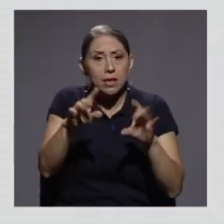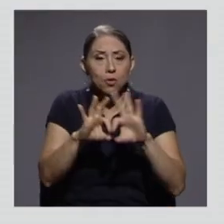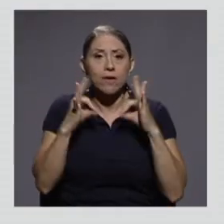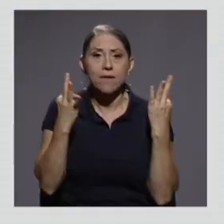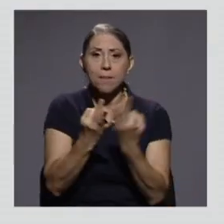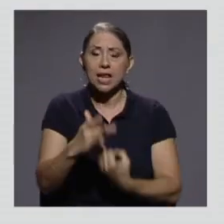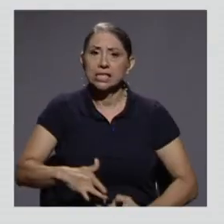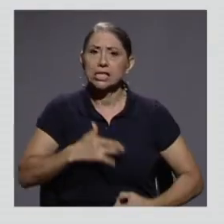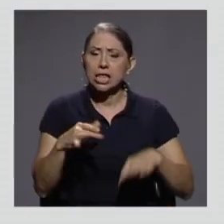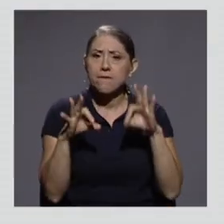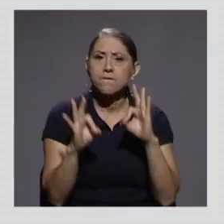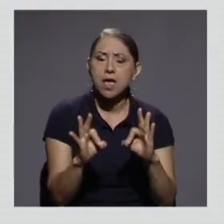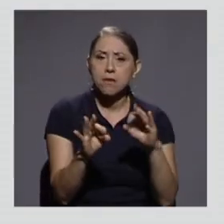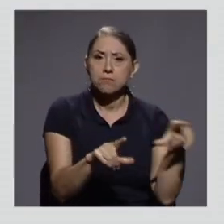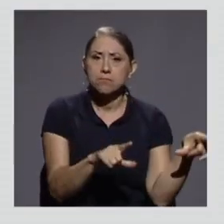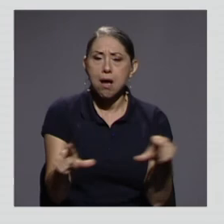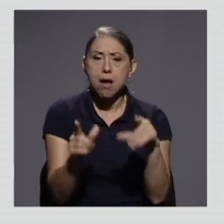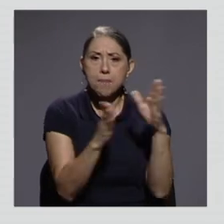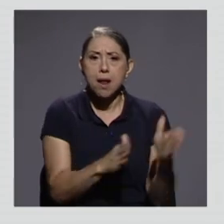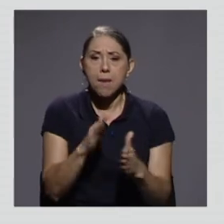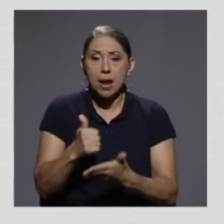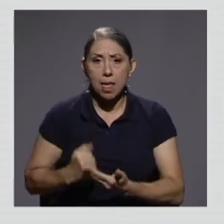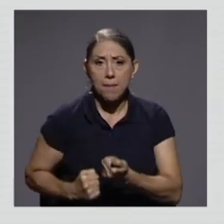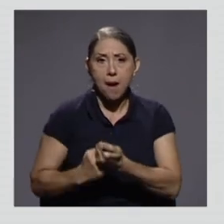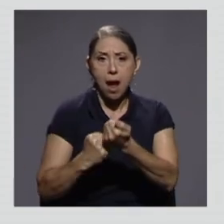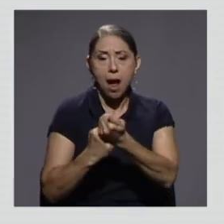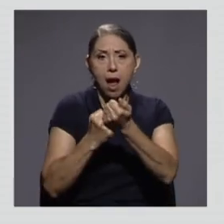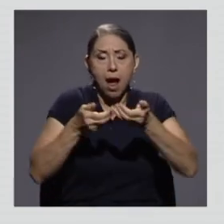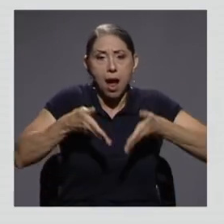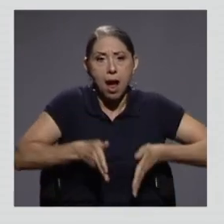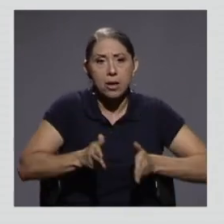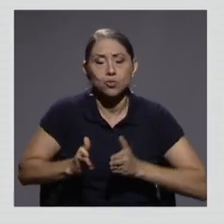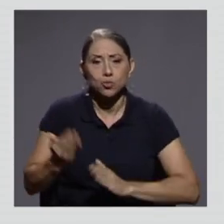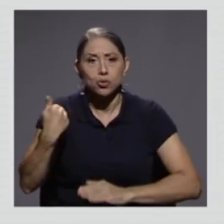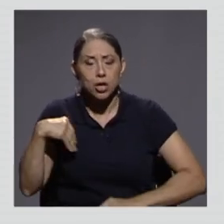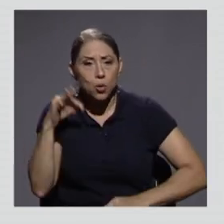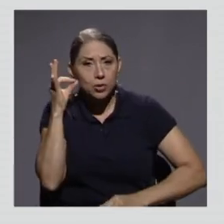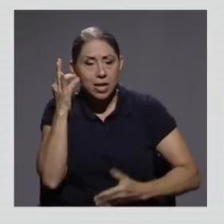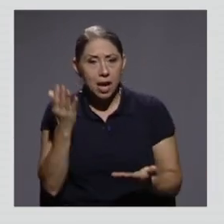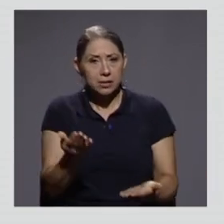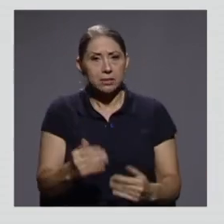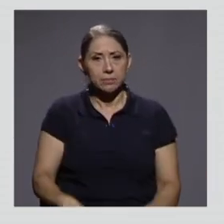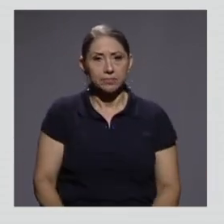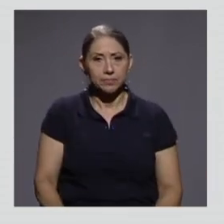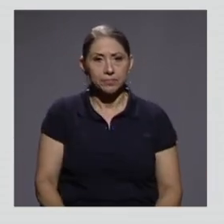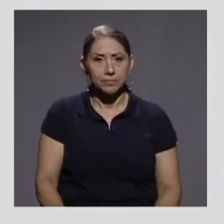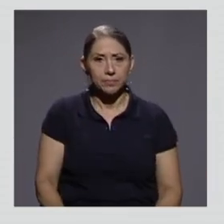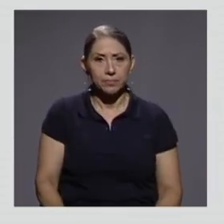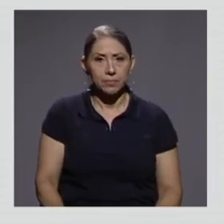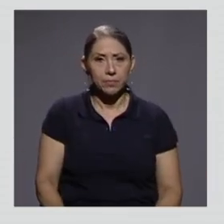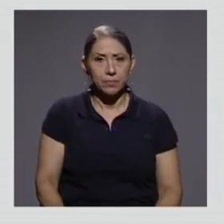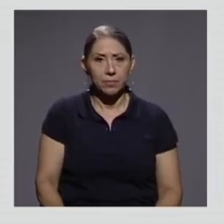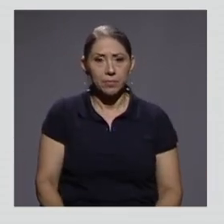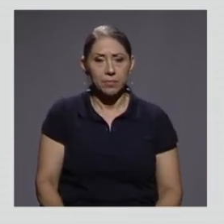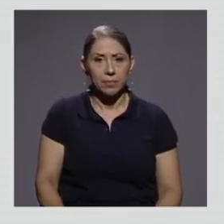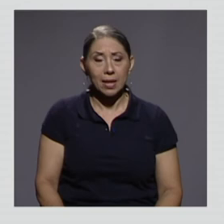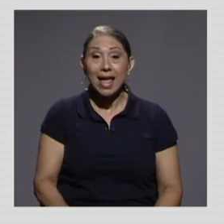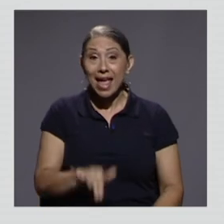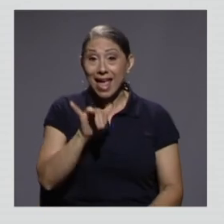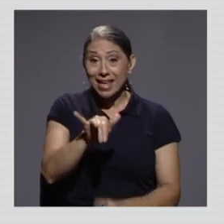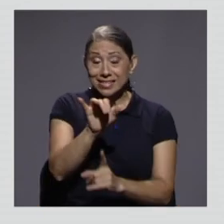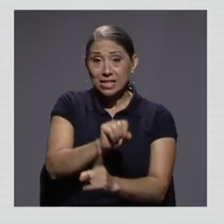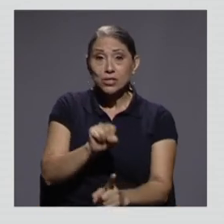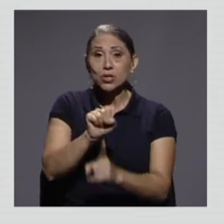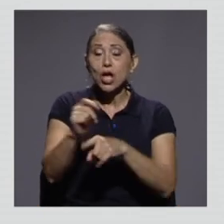preparada para apoyar a sus hijos e hijas. En este contexto, el país